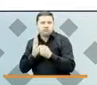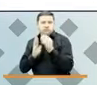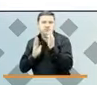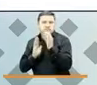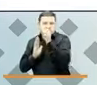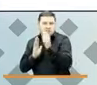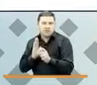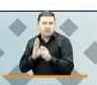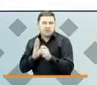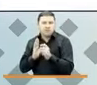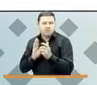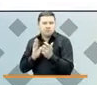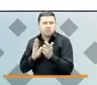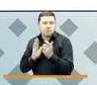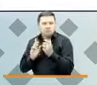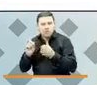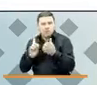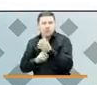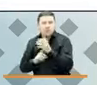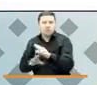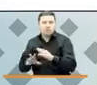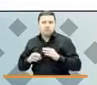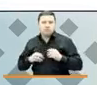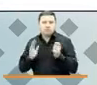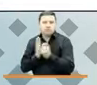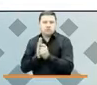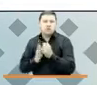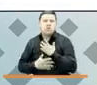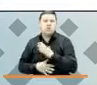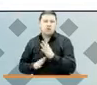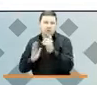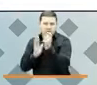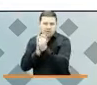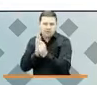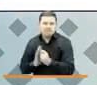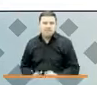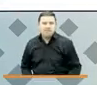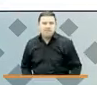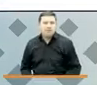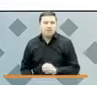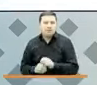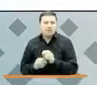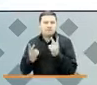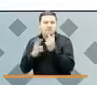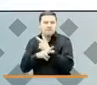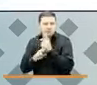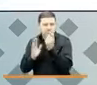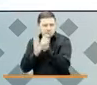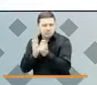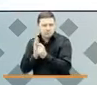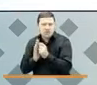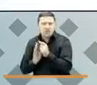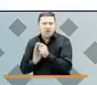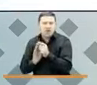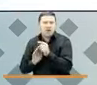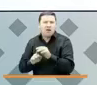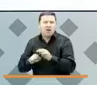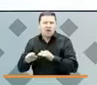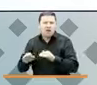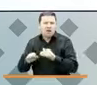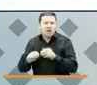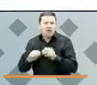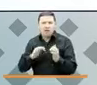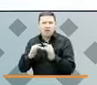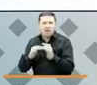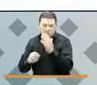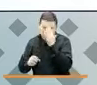orales y los que se obtengan por cualquier otro medio. Relativo a las violaciones ocurridas con ocasión del conflicto